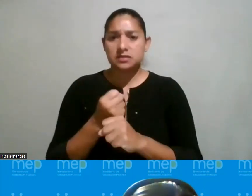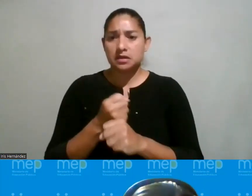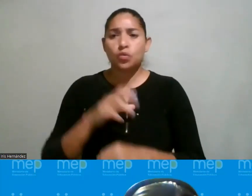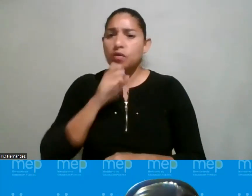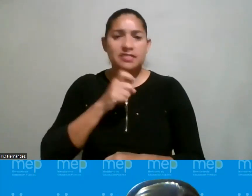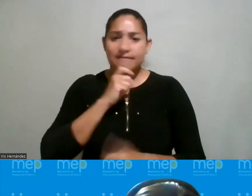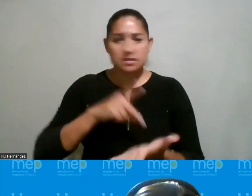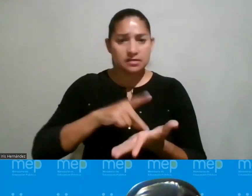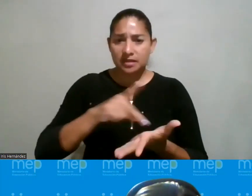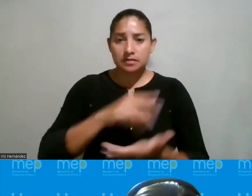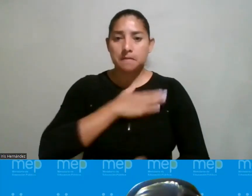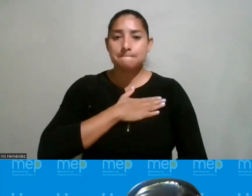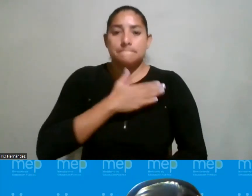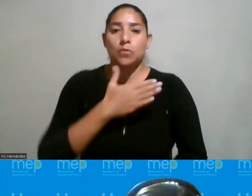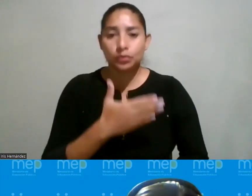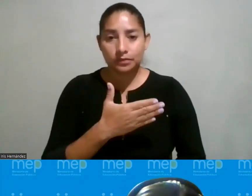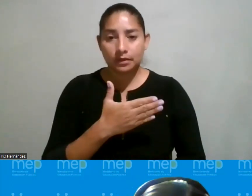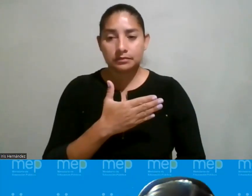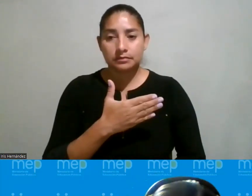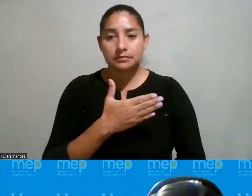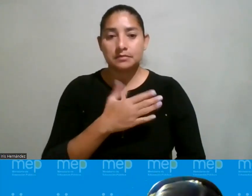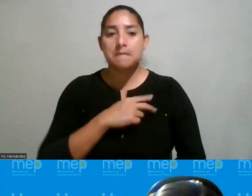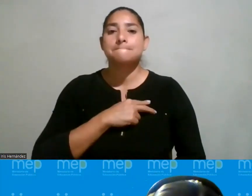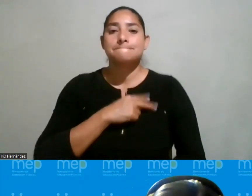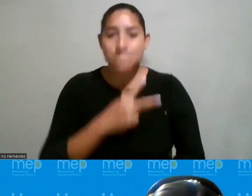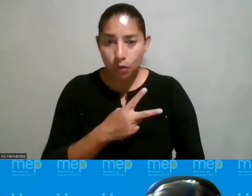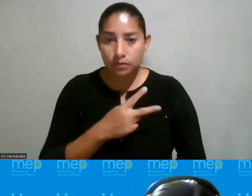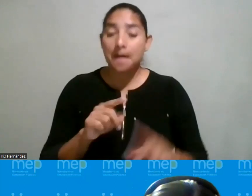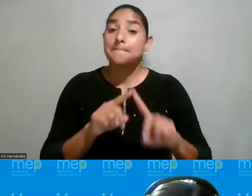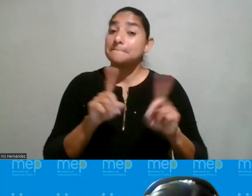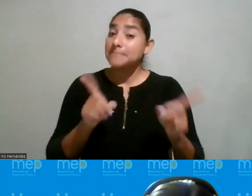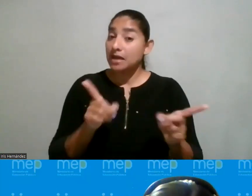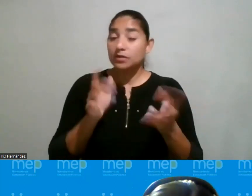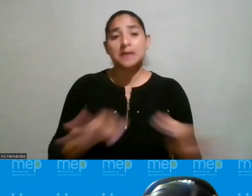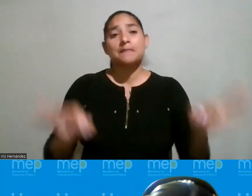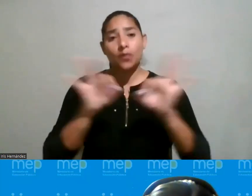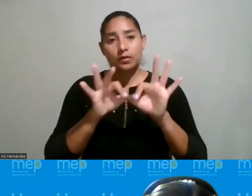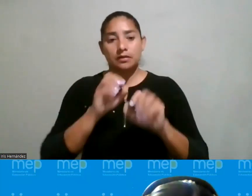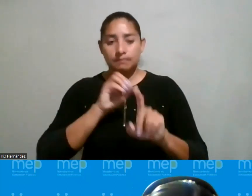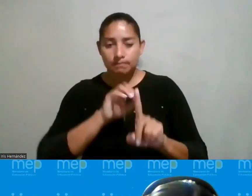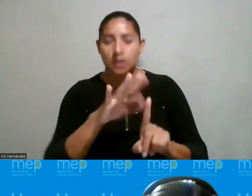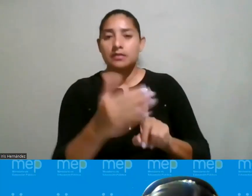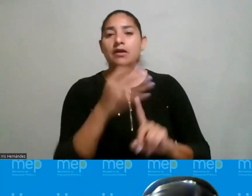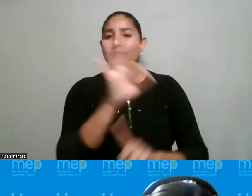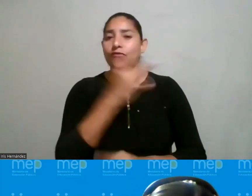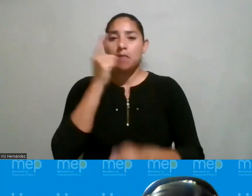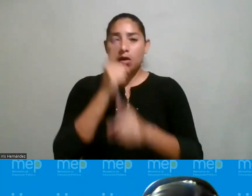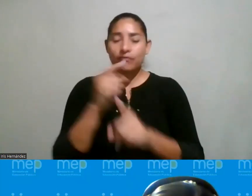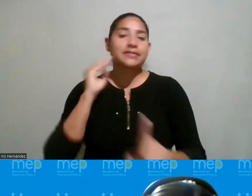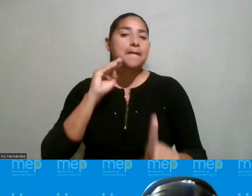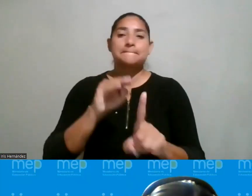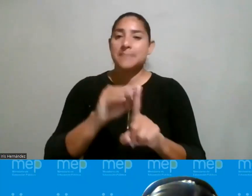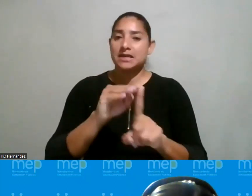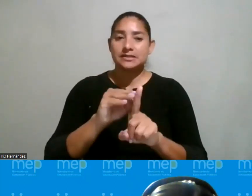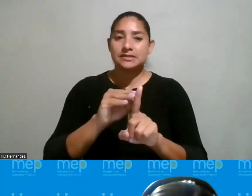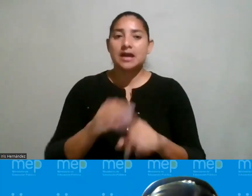es un tema de voluntad pero también aquí tenemos que poder transmitir adecuadamente el mensaje de las